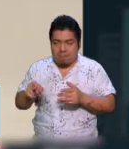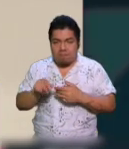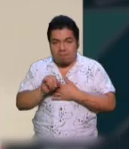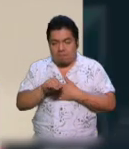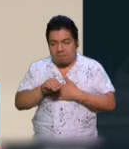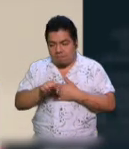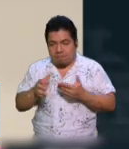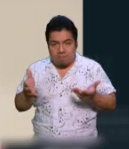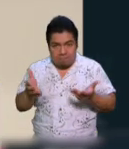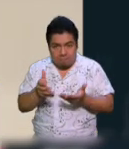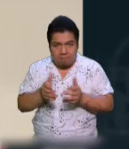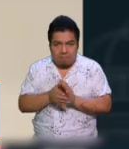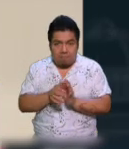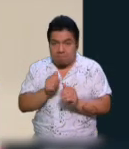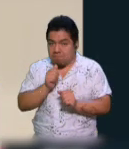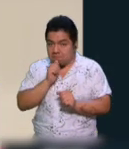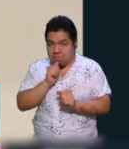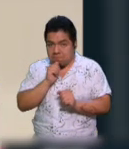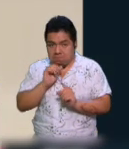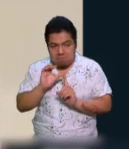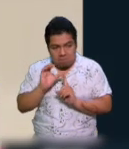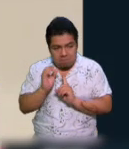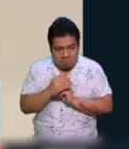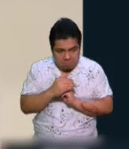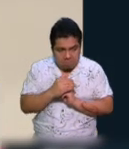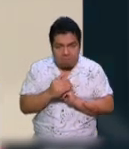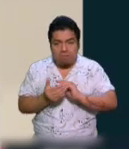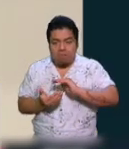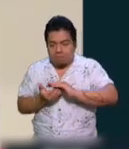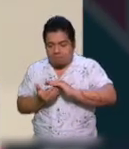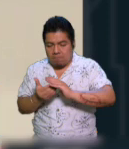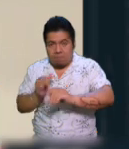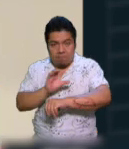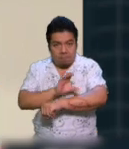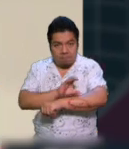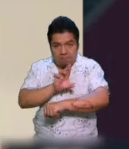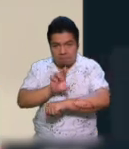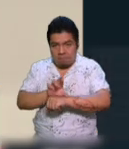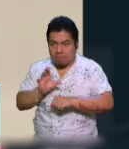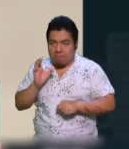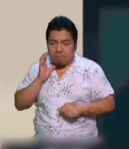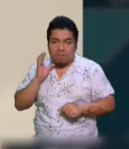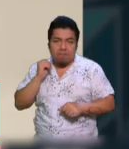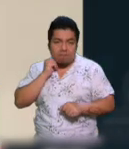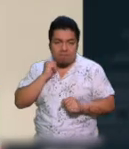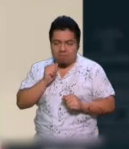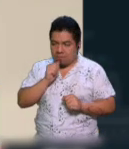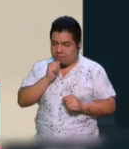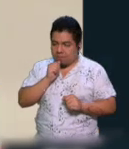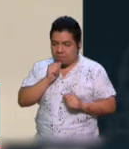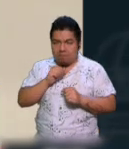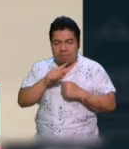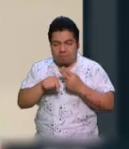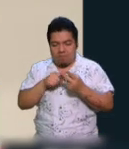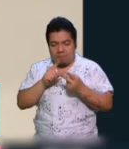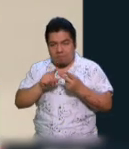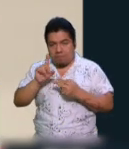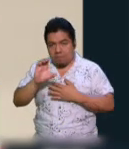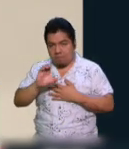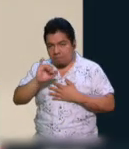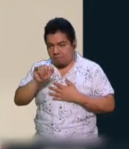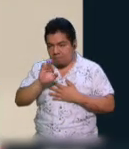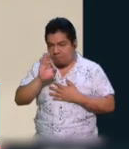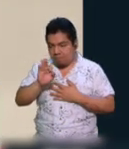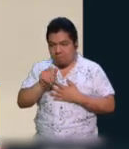Instituto. Tampoco instalamos la Comisión, la Mesa de Coordinación con el Senado de la República y con el Consejo de la